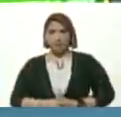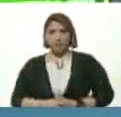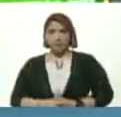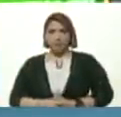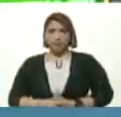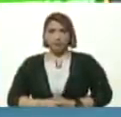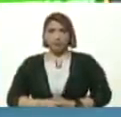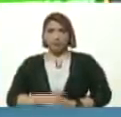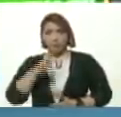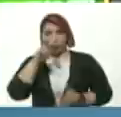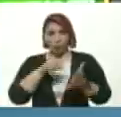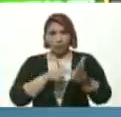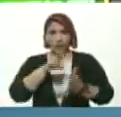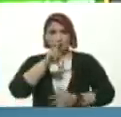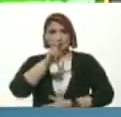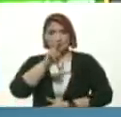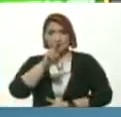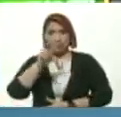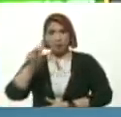Dos mil veintiuno